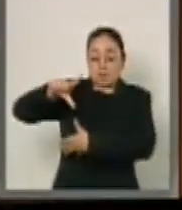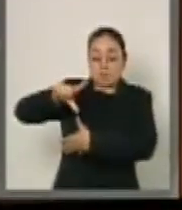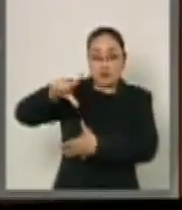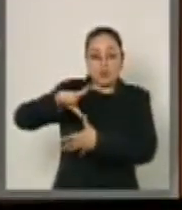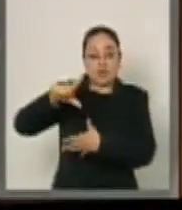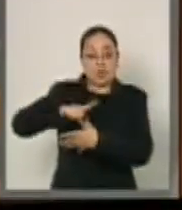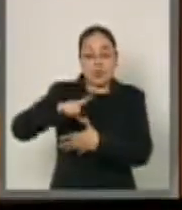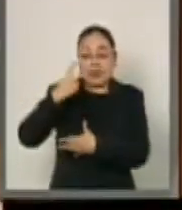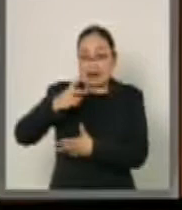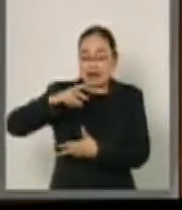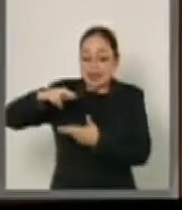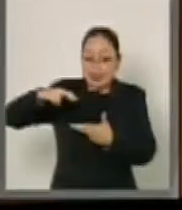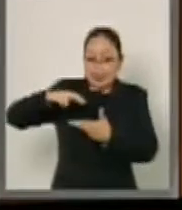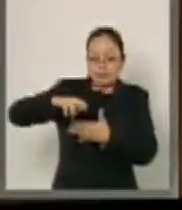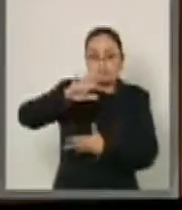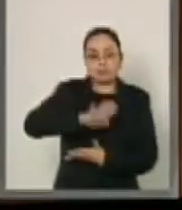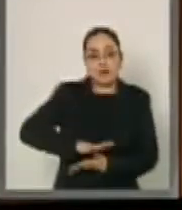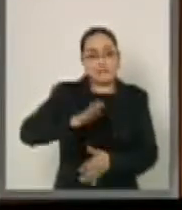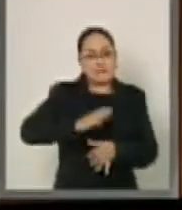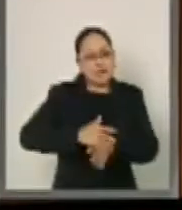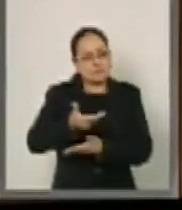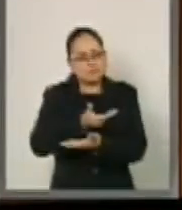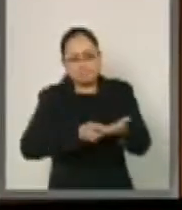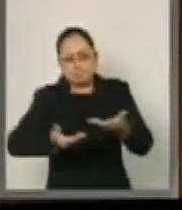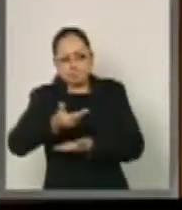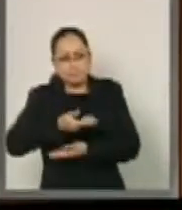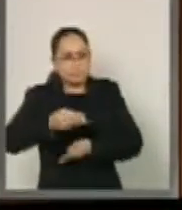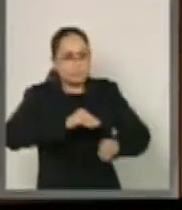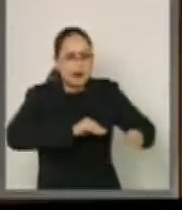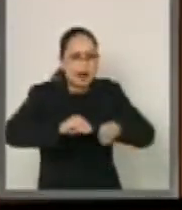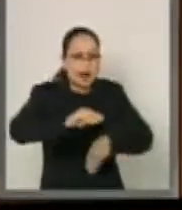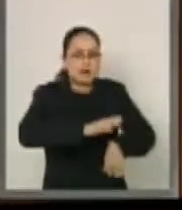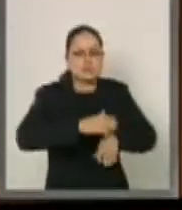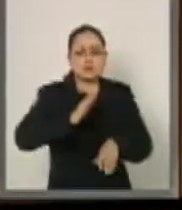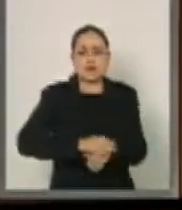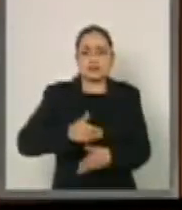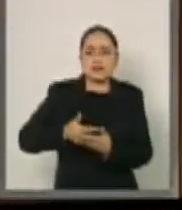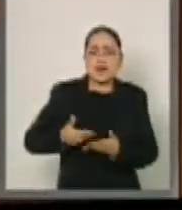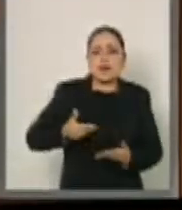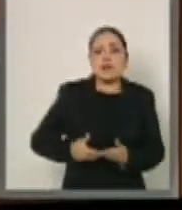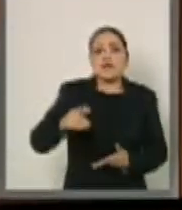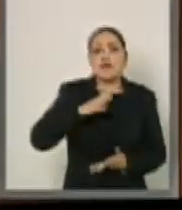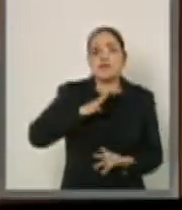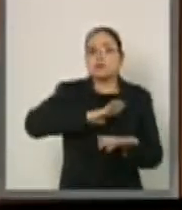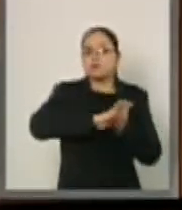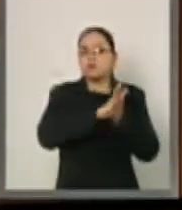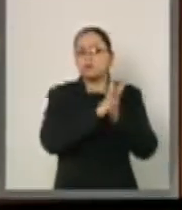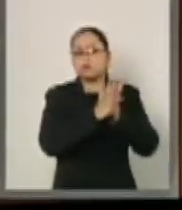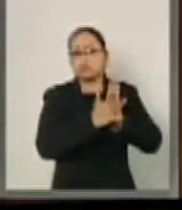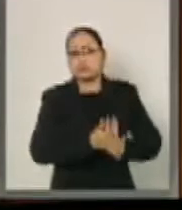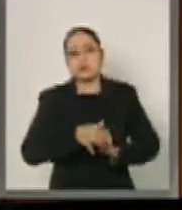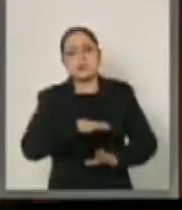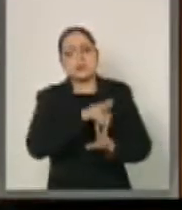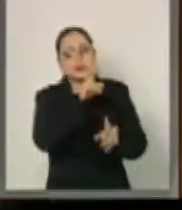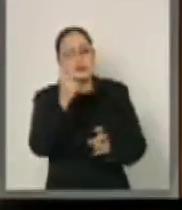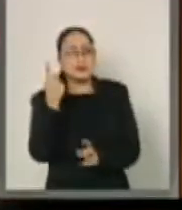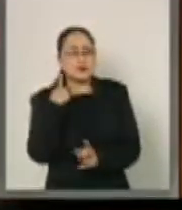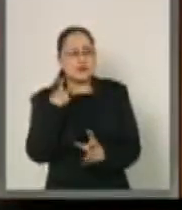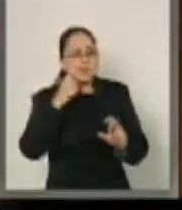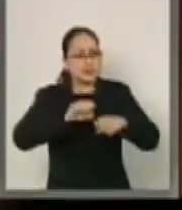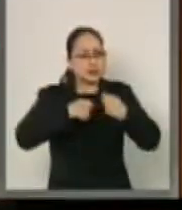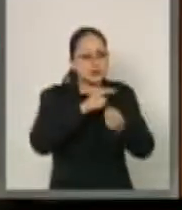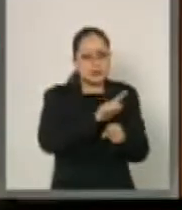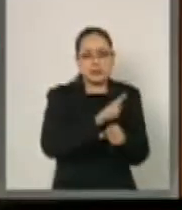regiones del mundo más dinámica. Actualmente está viviendo una serie de transformaciones políticas, sociales